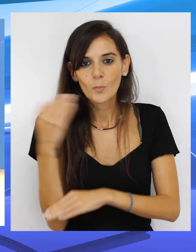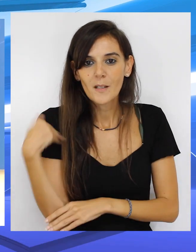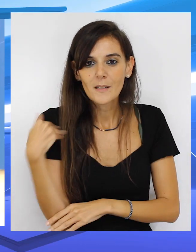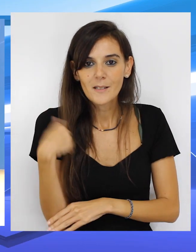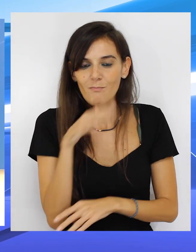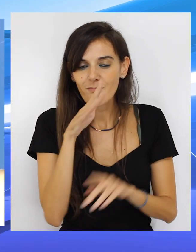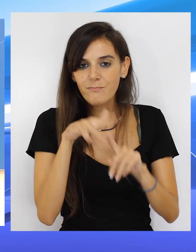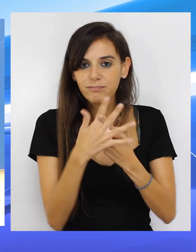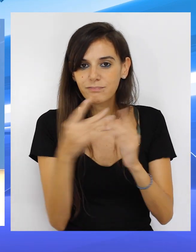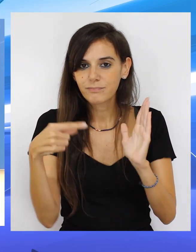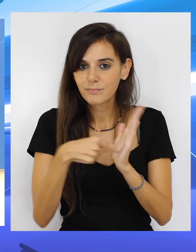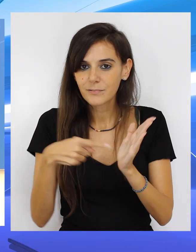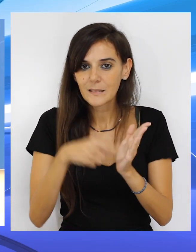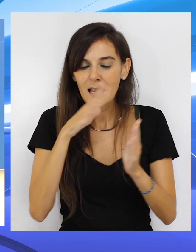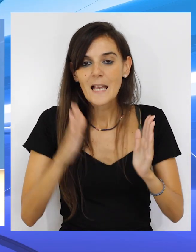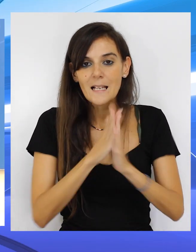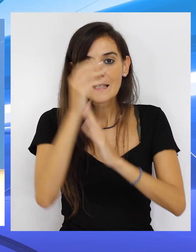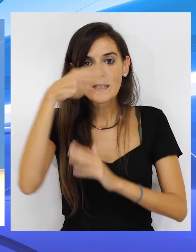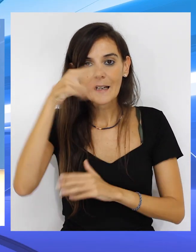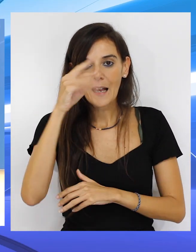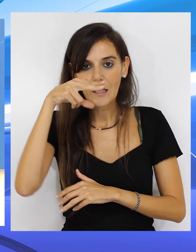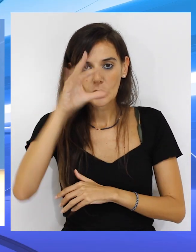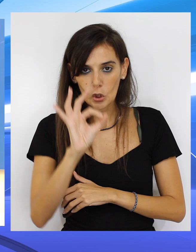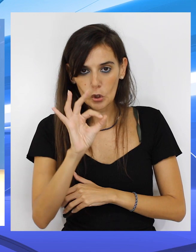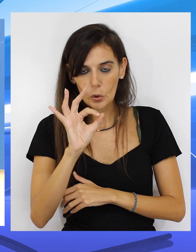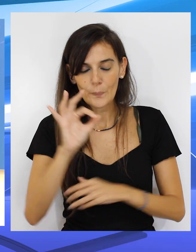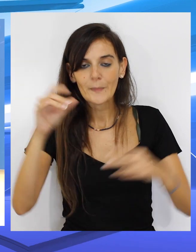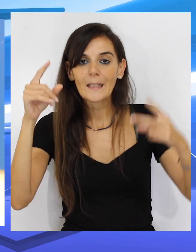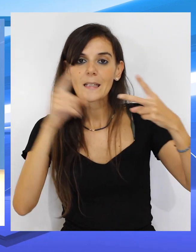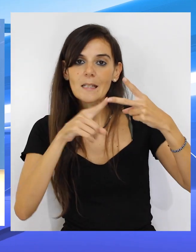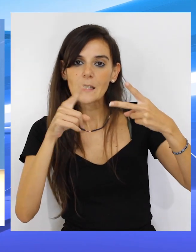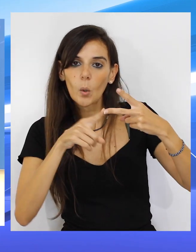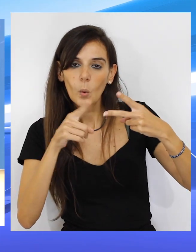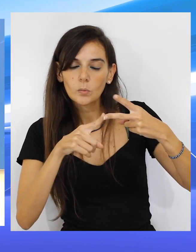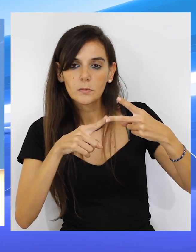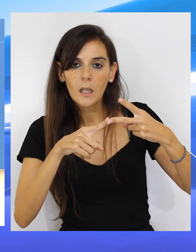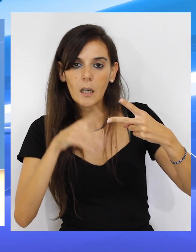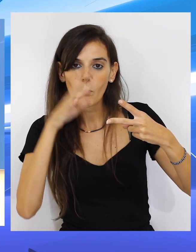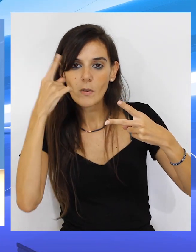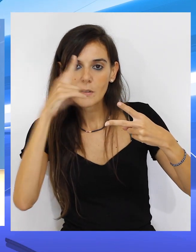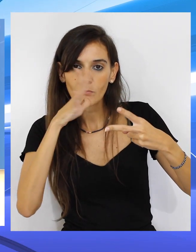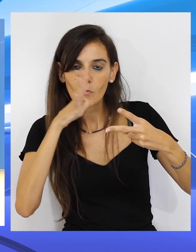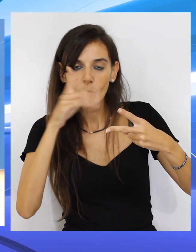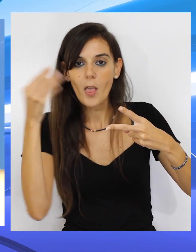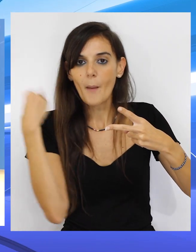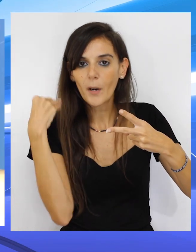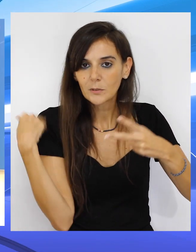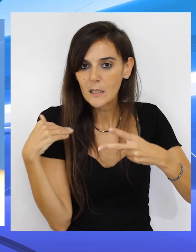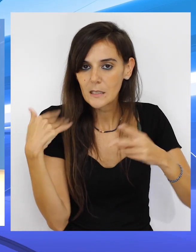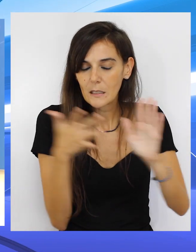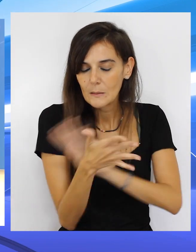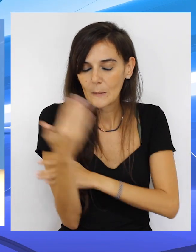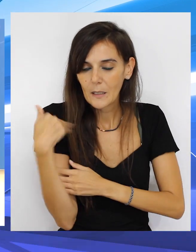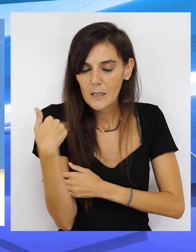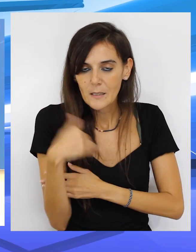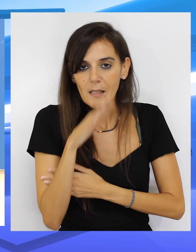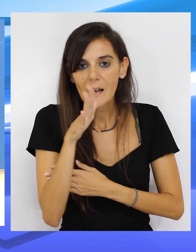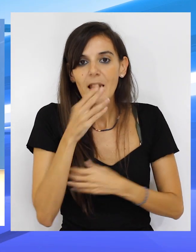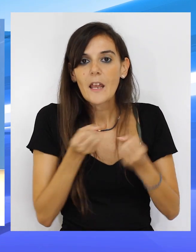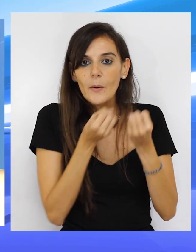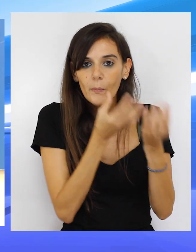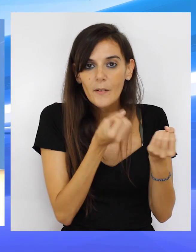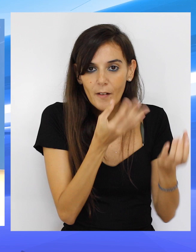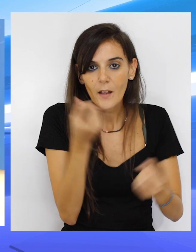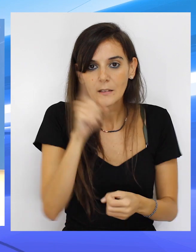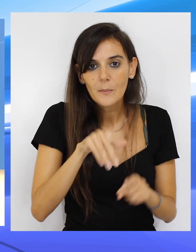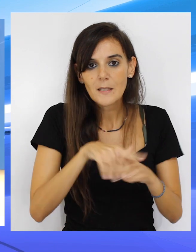San Antonio, como usted me ha preguntado y como yo antes he dicho la